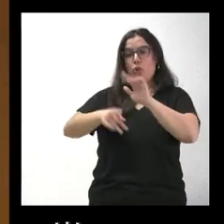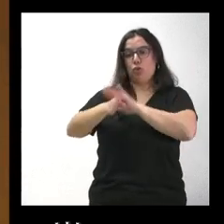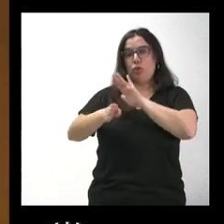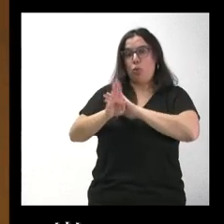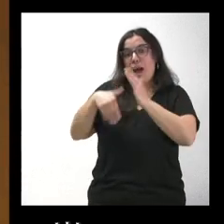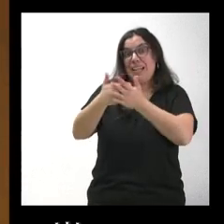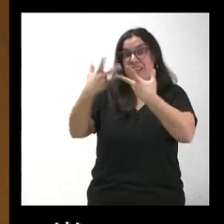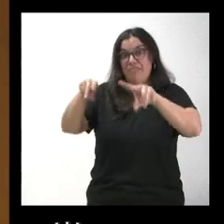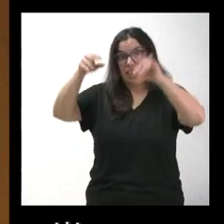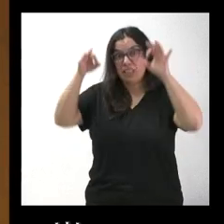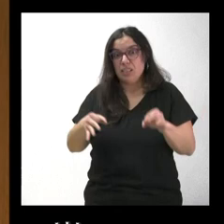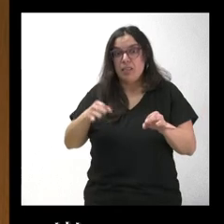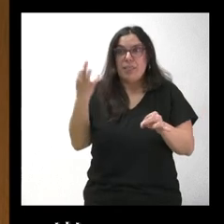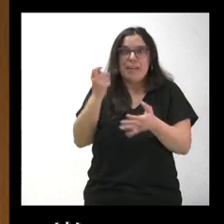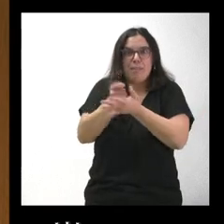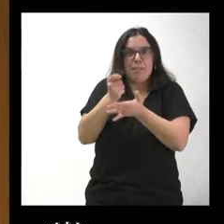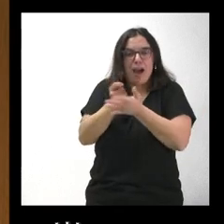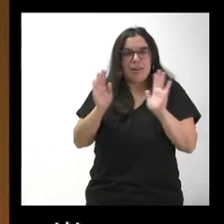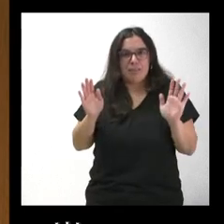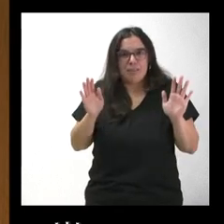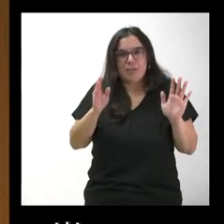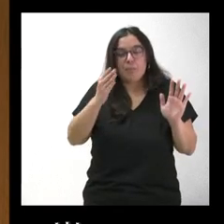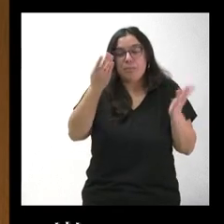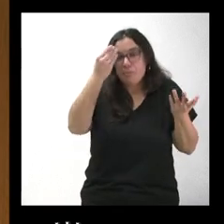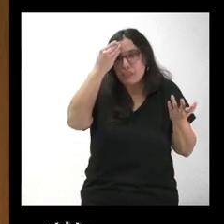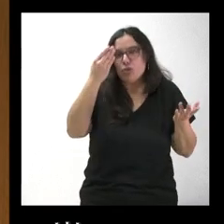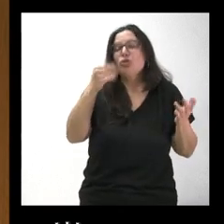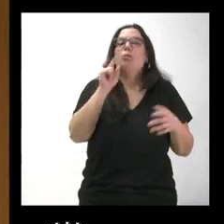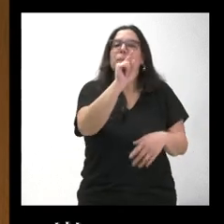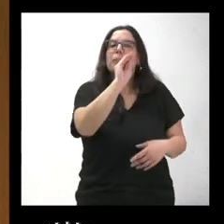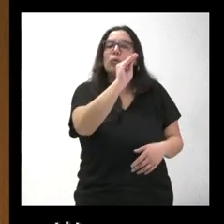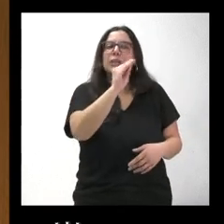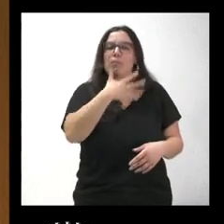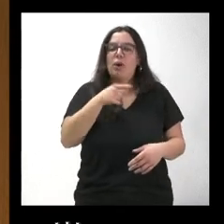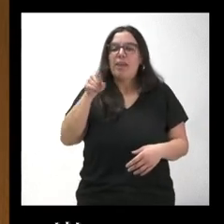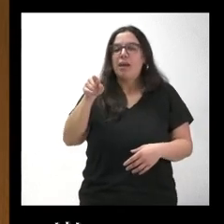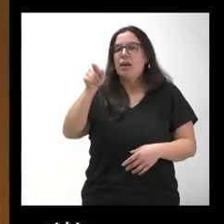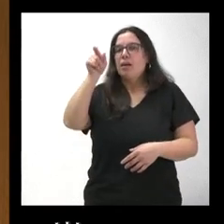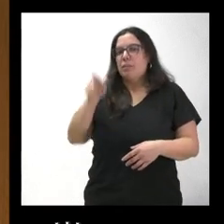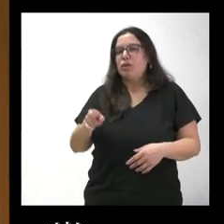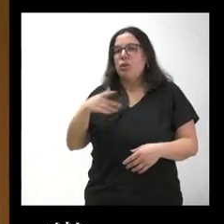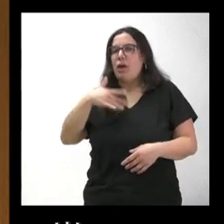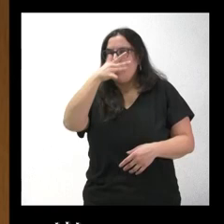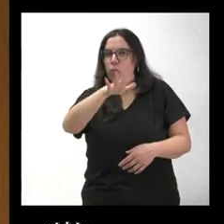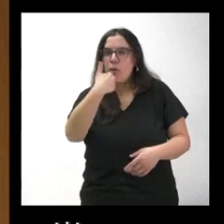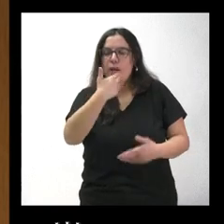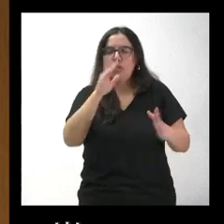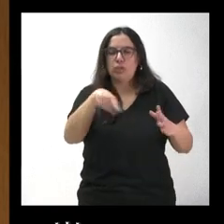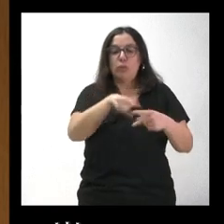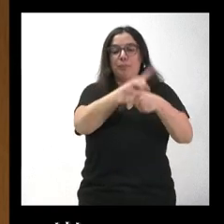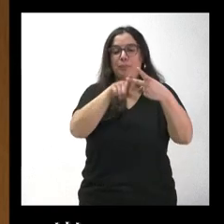establecido. Entiendo. No sé si… Le preguntaba si creen que puede haber un conflicto ahí legal. Y sobre la otra cuestión…